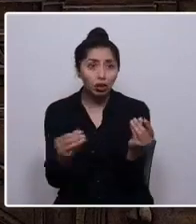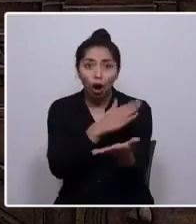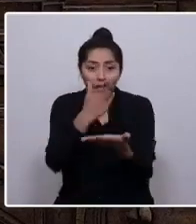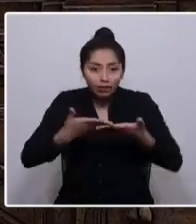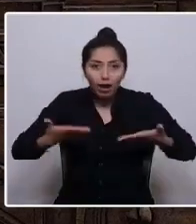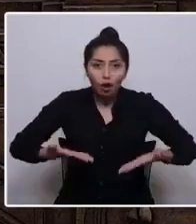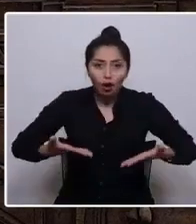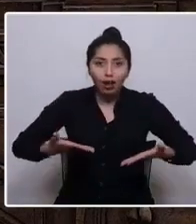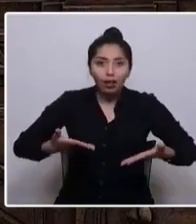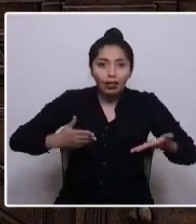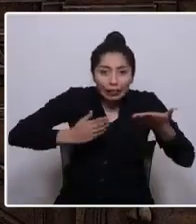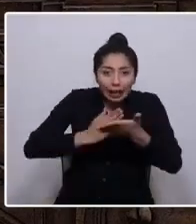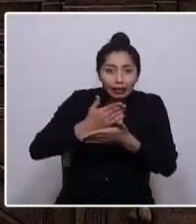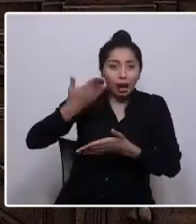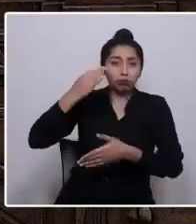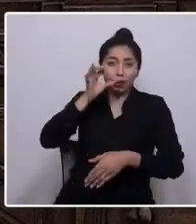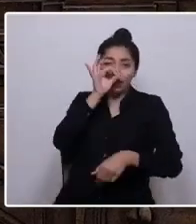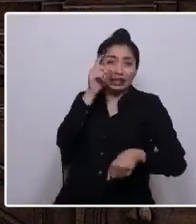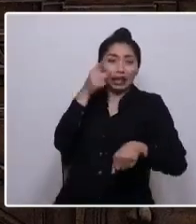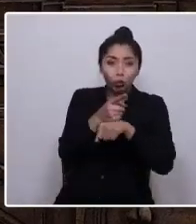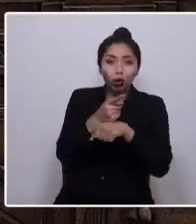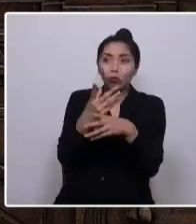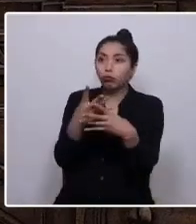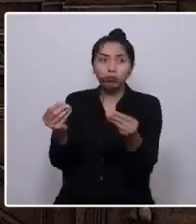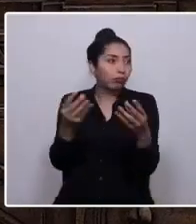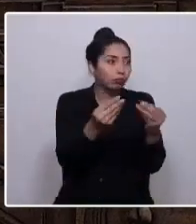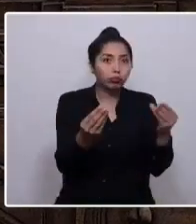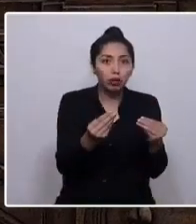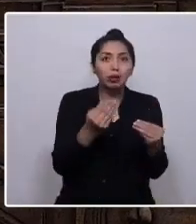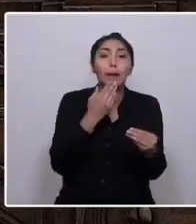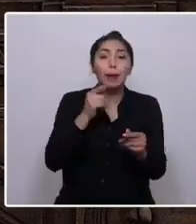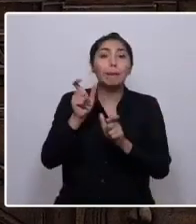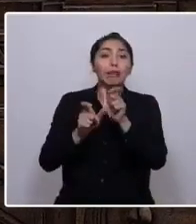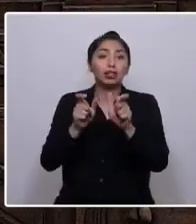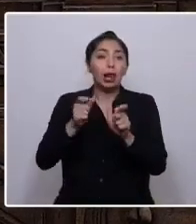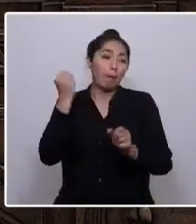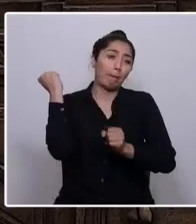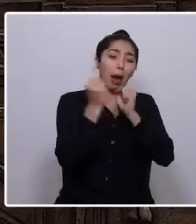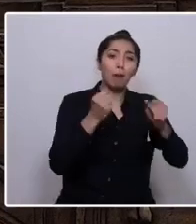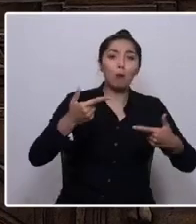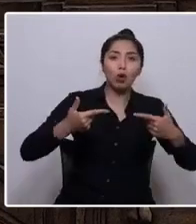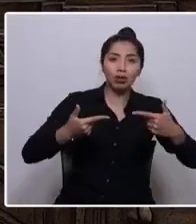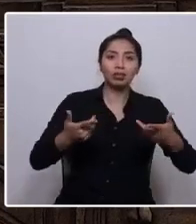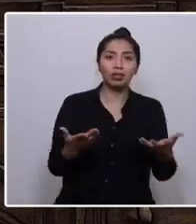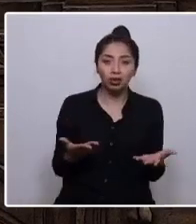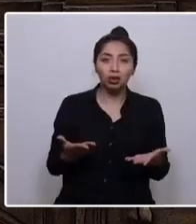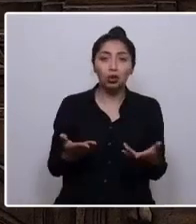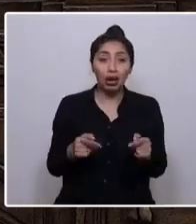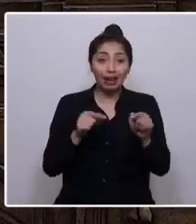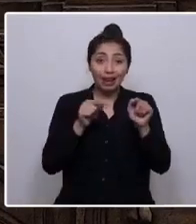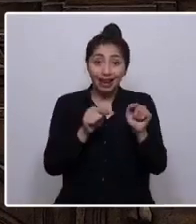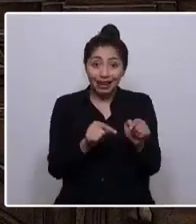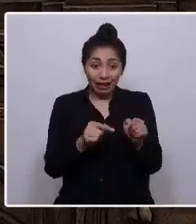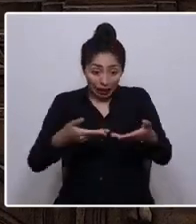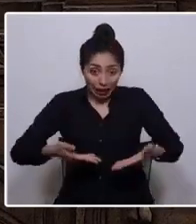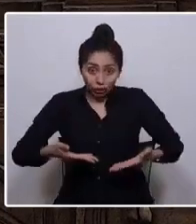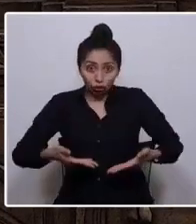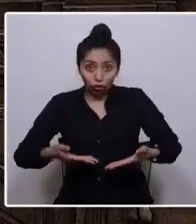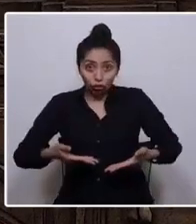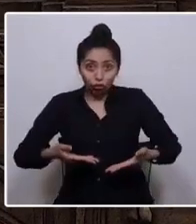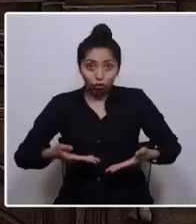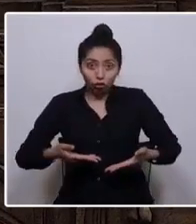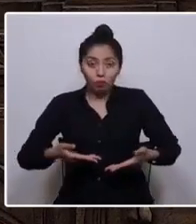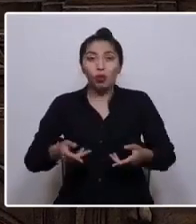tiempo de dictadura. O la no justicia por los ejecutados políticos. Esto impacta menos que intentar levantar los